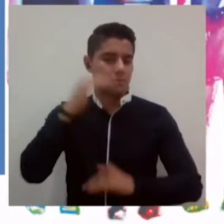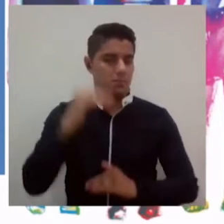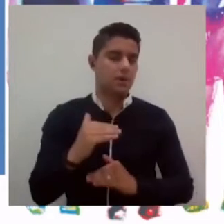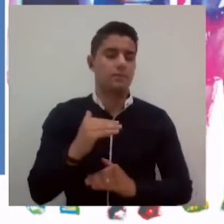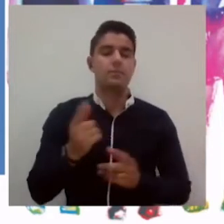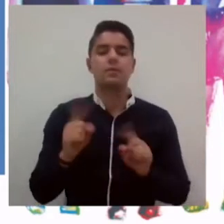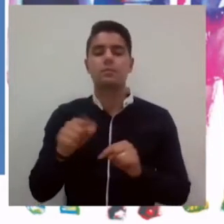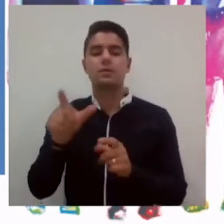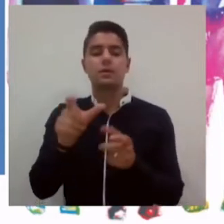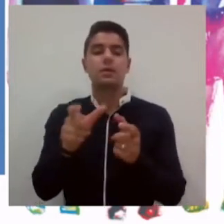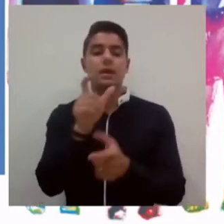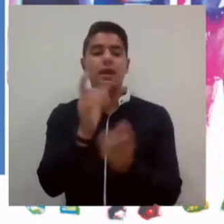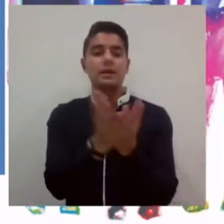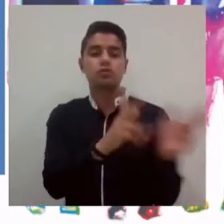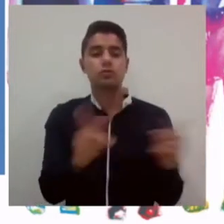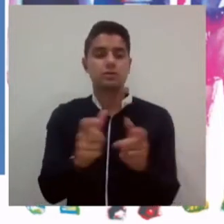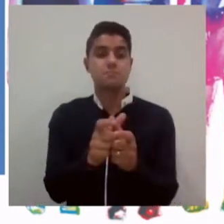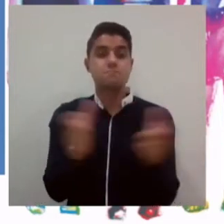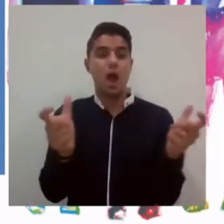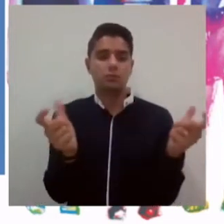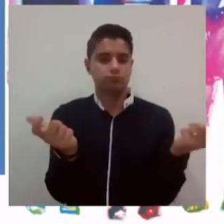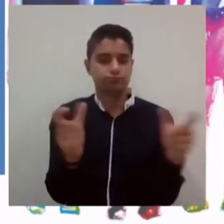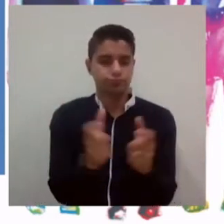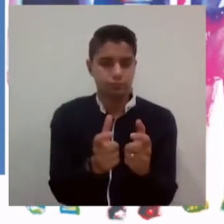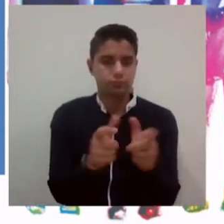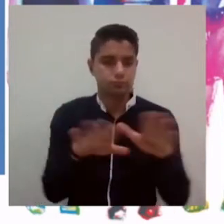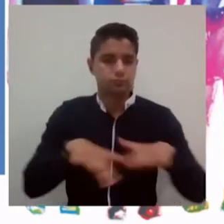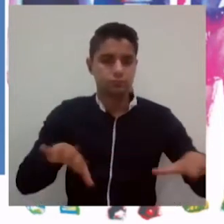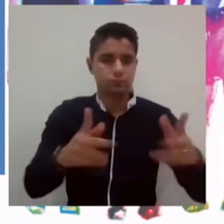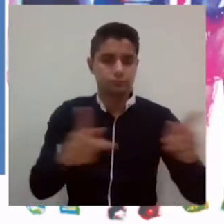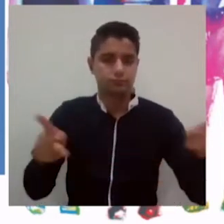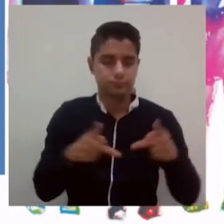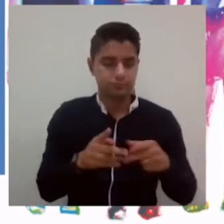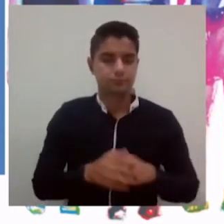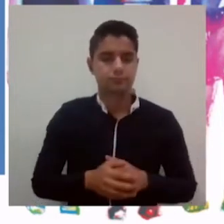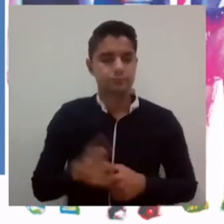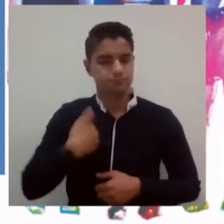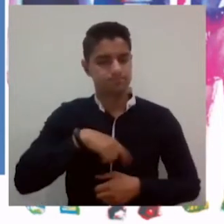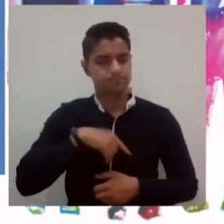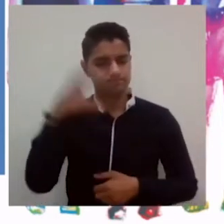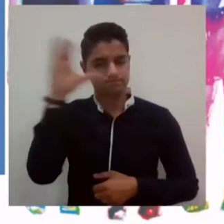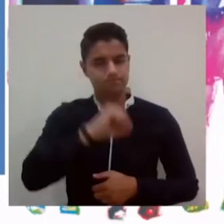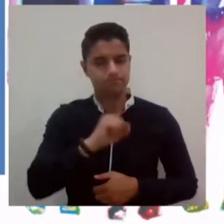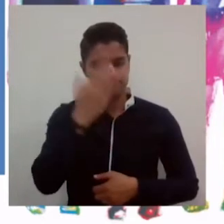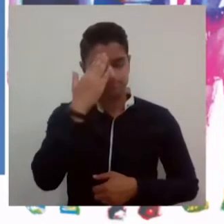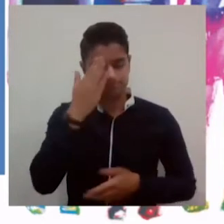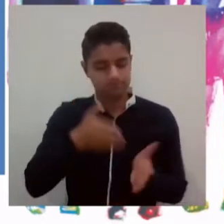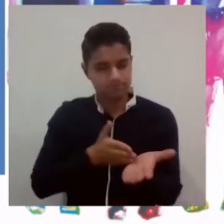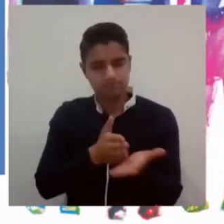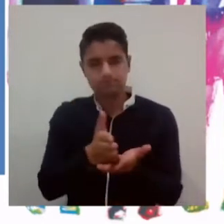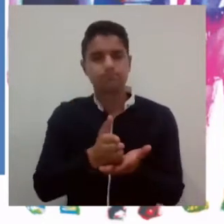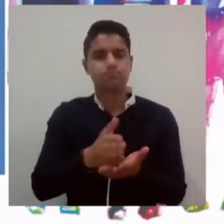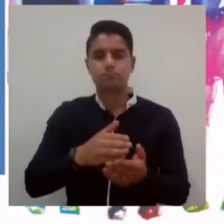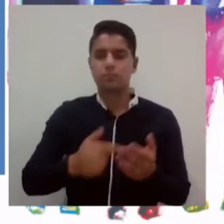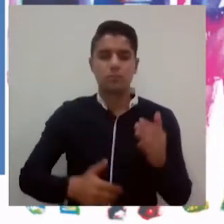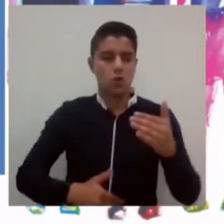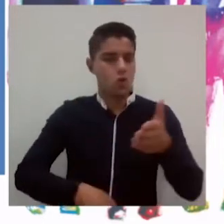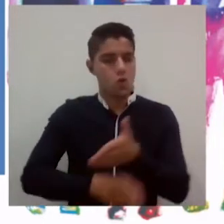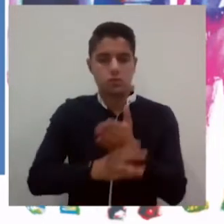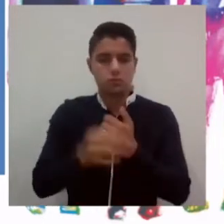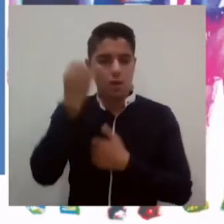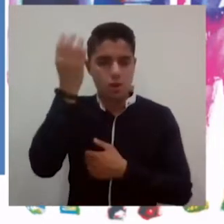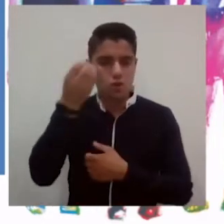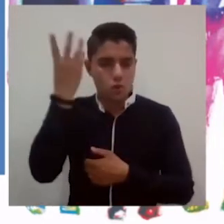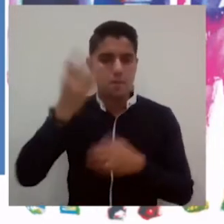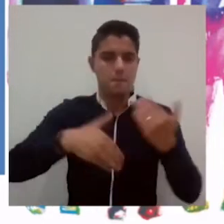hemos aprendido como sector y hemos abierto un camino que nos permite seguir innovando en los procesos del Instituto y creando nuevas oportunidades para